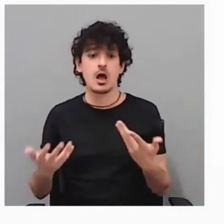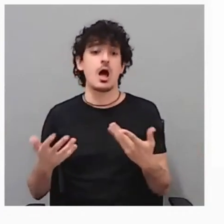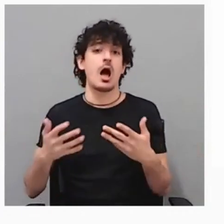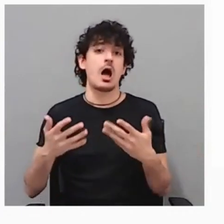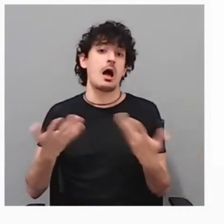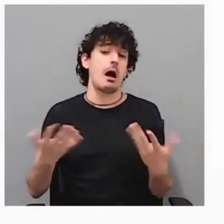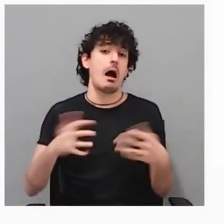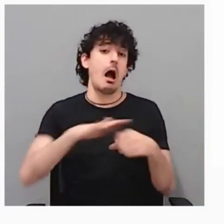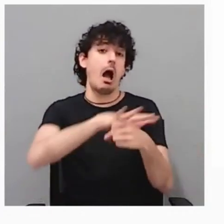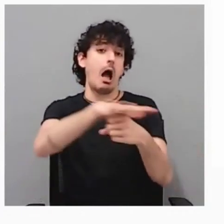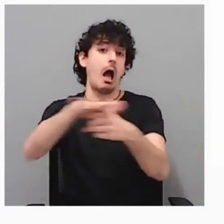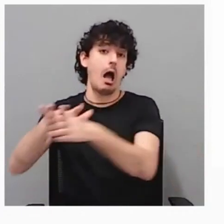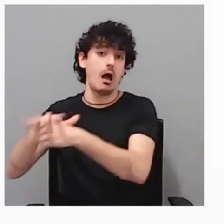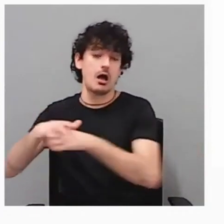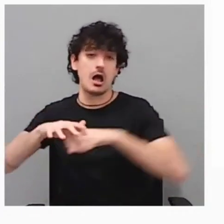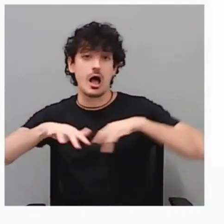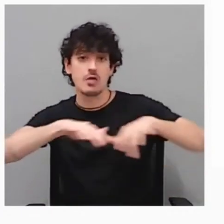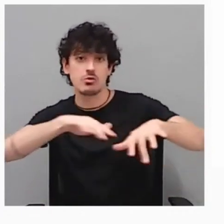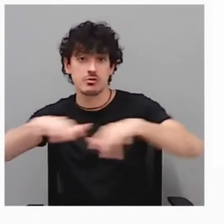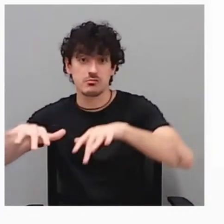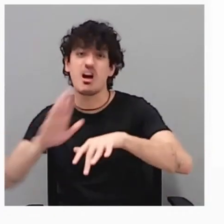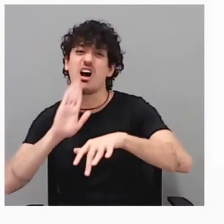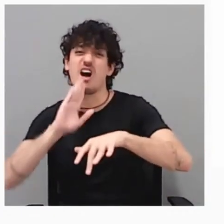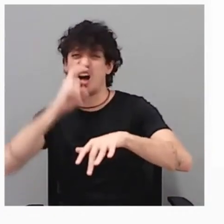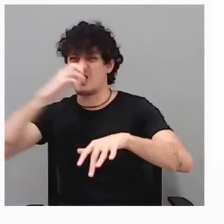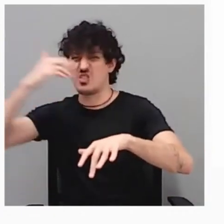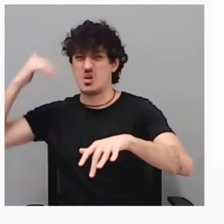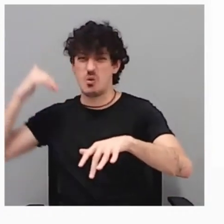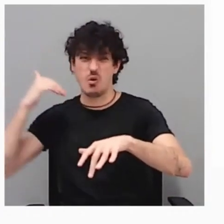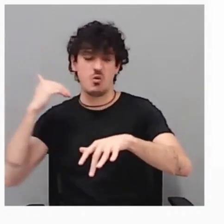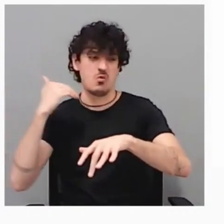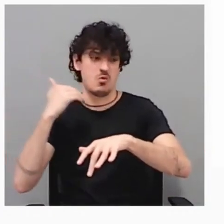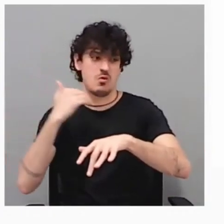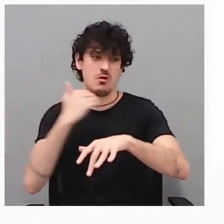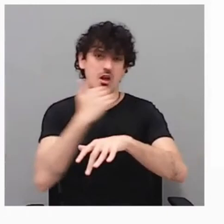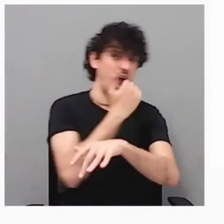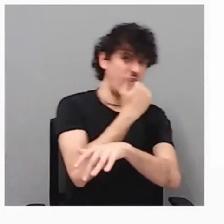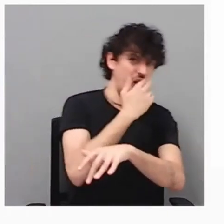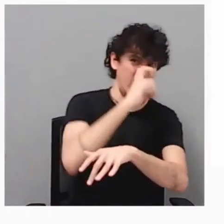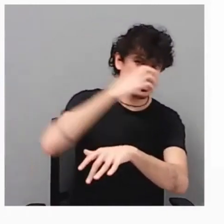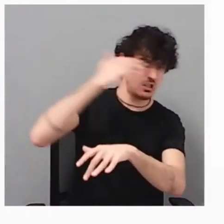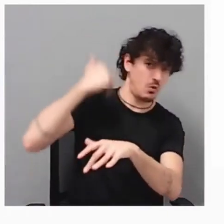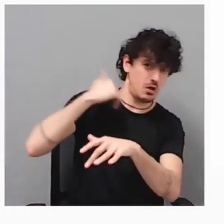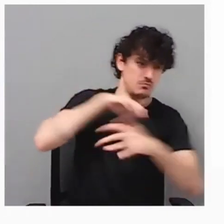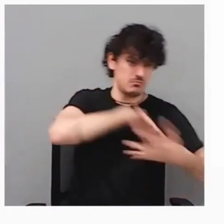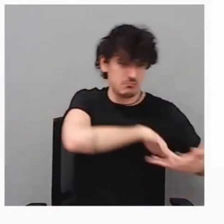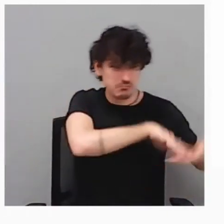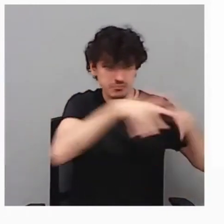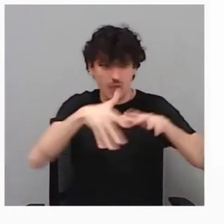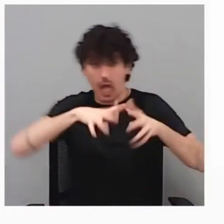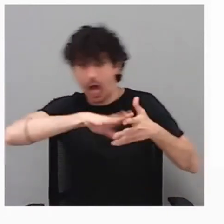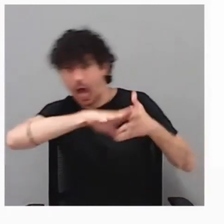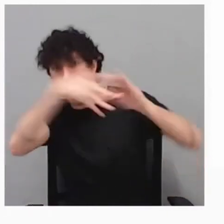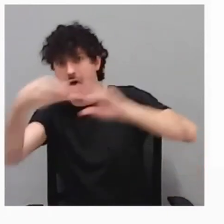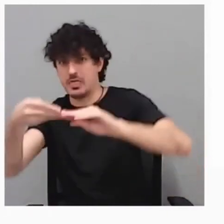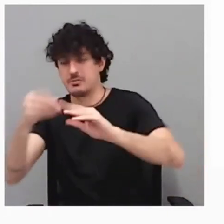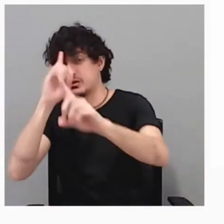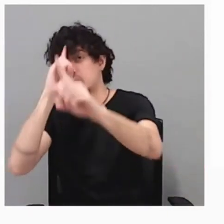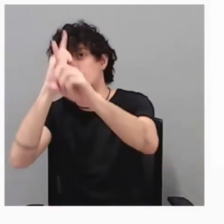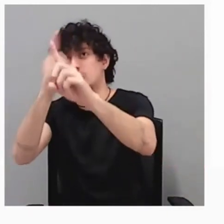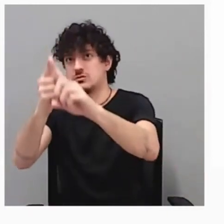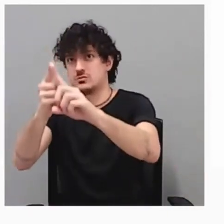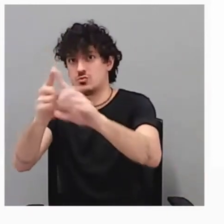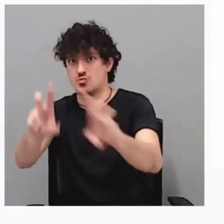heredados de Caja de Ahorros de Navarra, donde nosotros lo que hemos hecho es adaptarlos a ese propósito. Tenemos